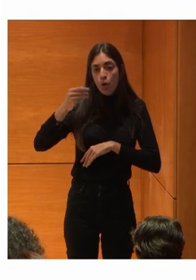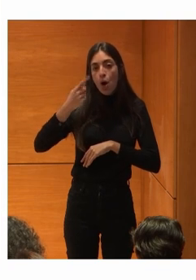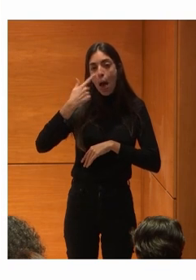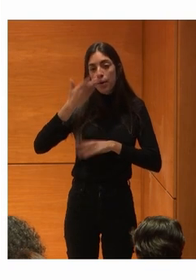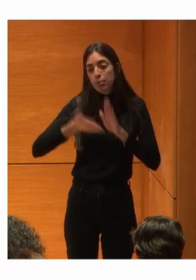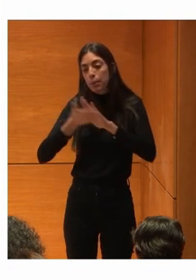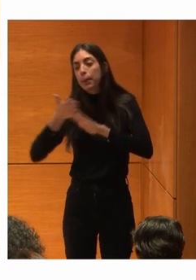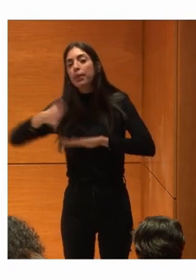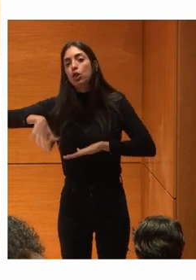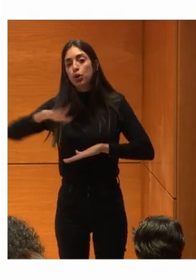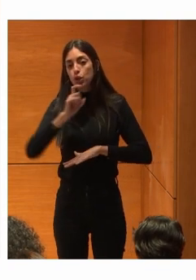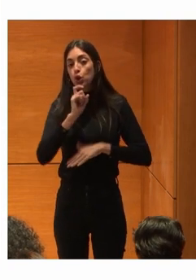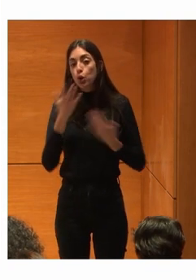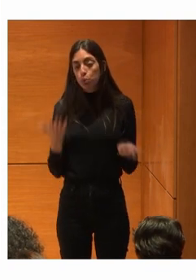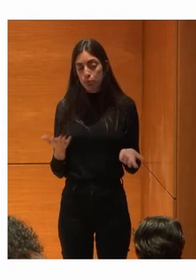En el BBVA?